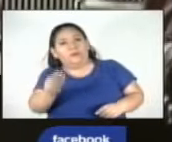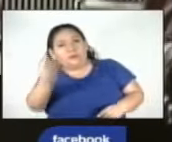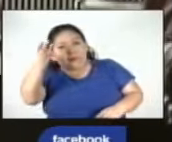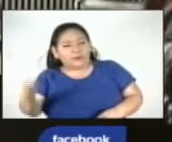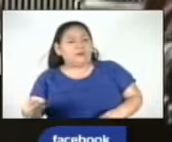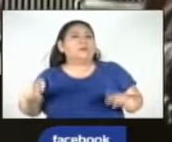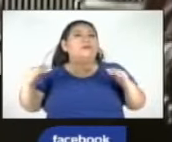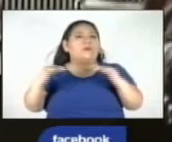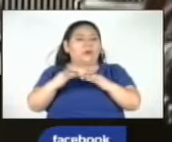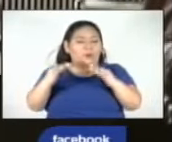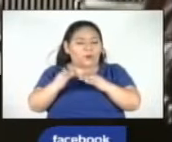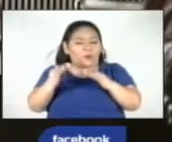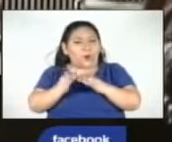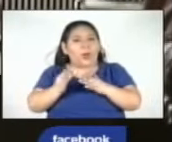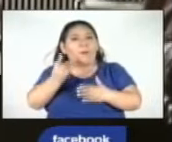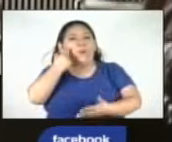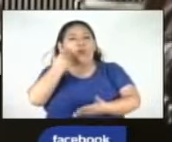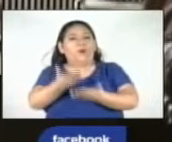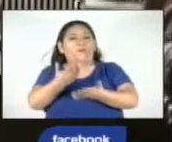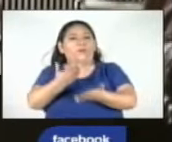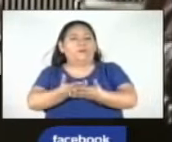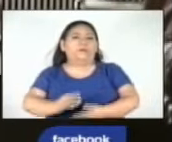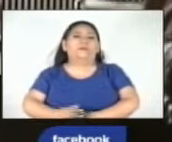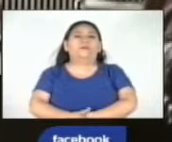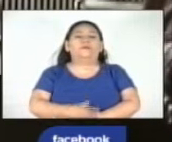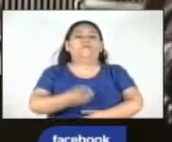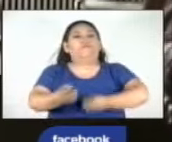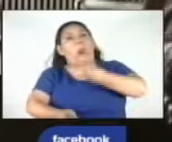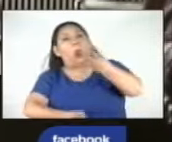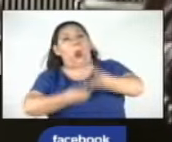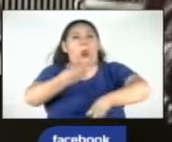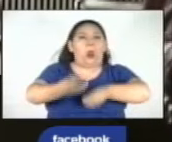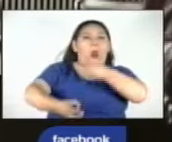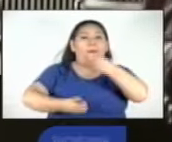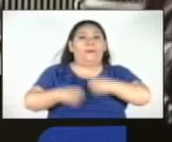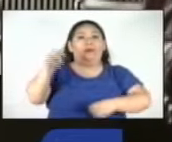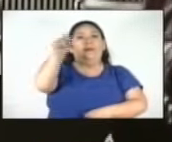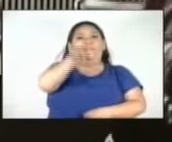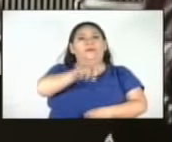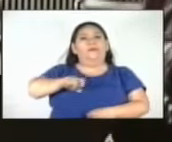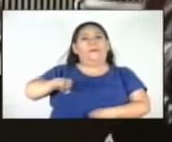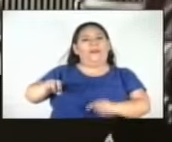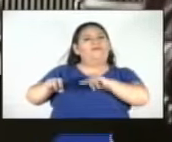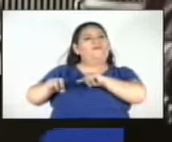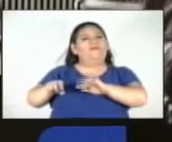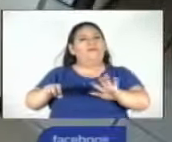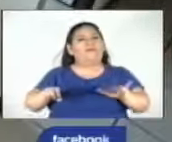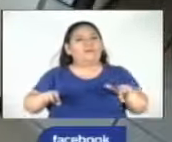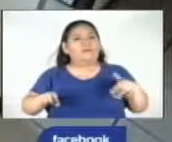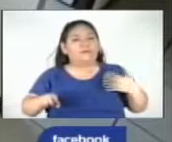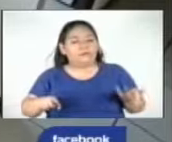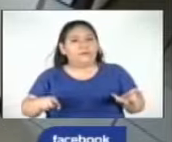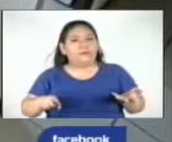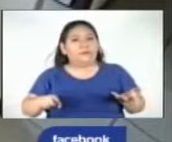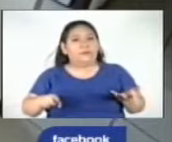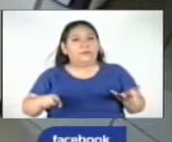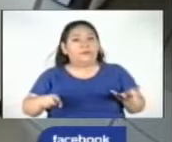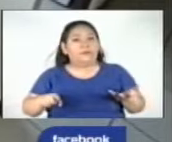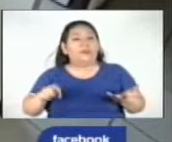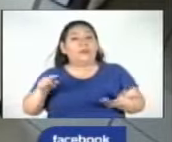al igual, el desfile probatorio testimonial. Será la próxima semana en la cual se ha programado una